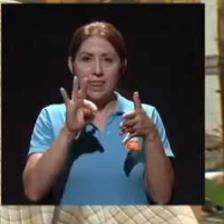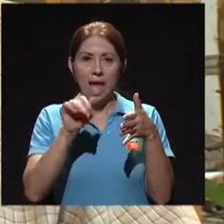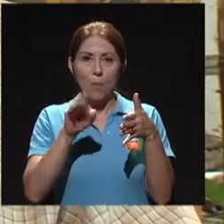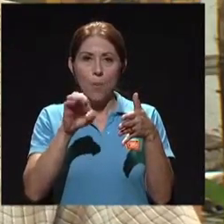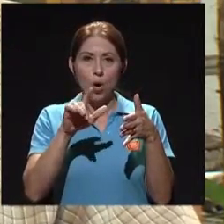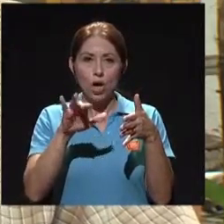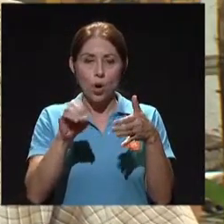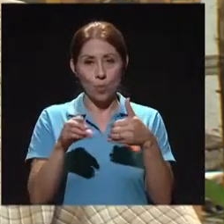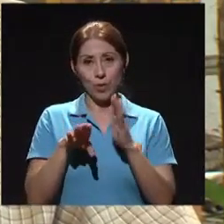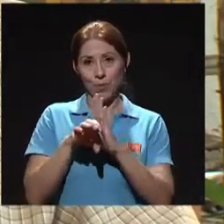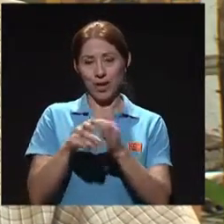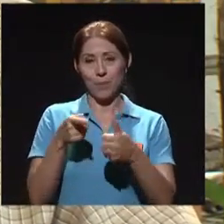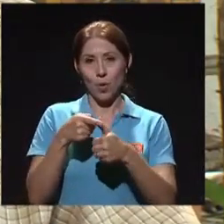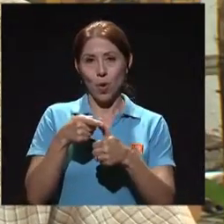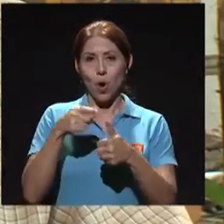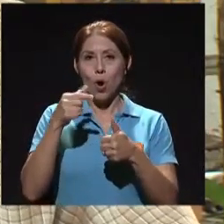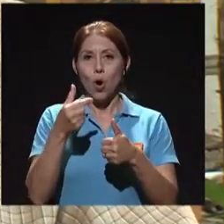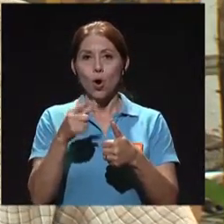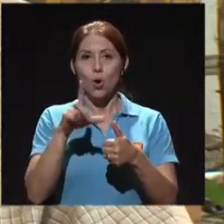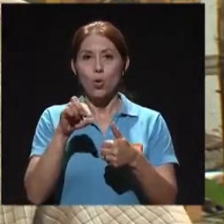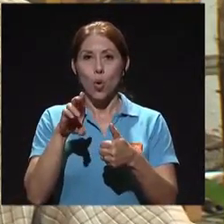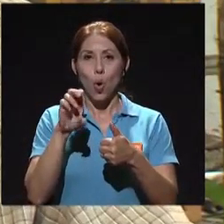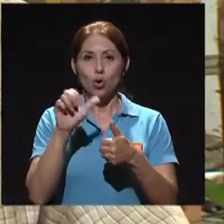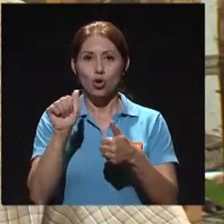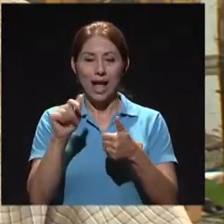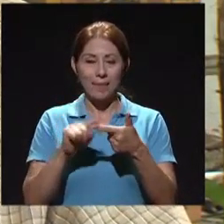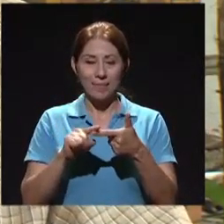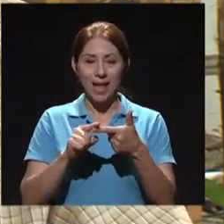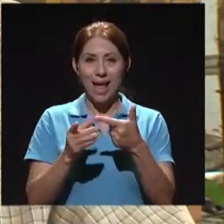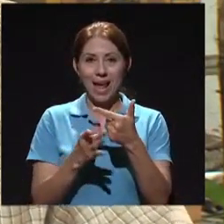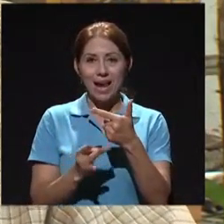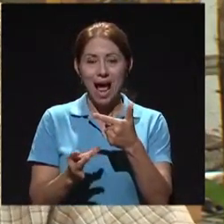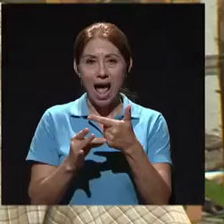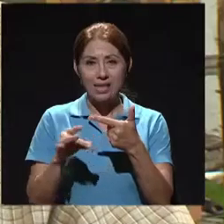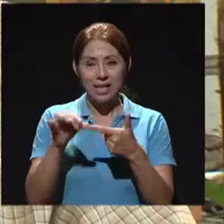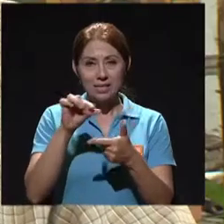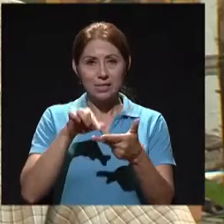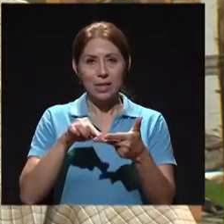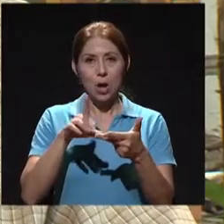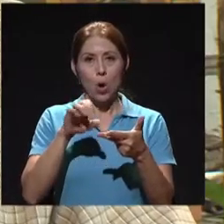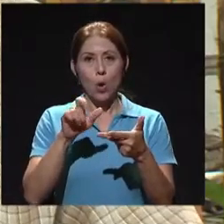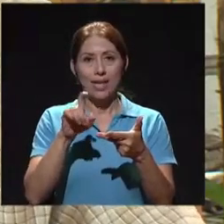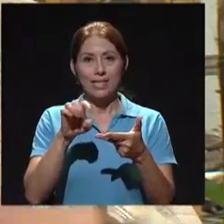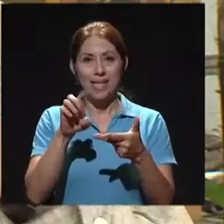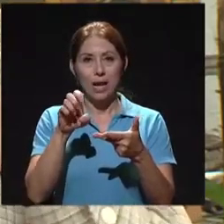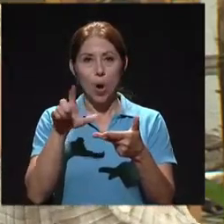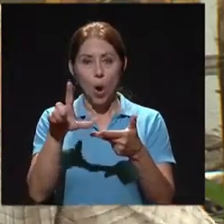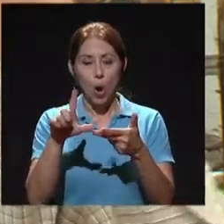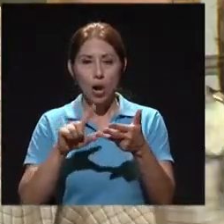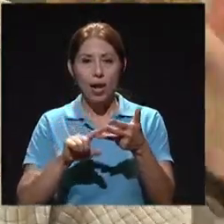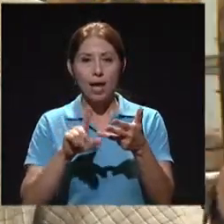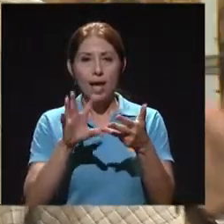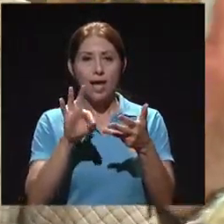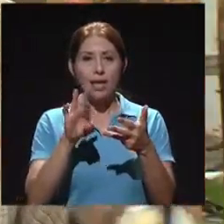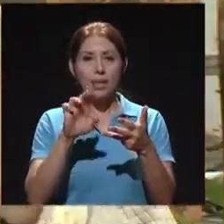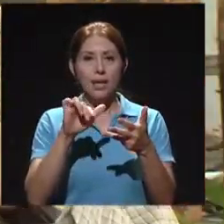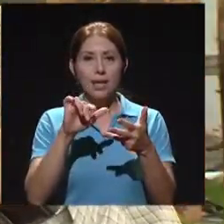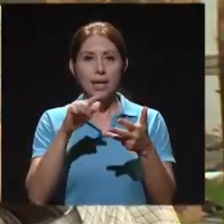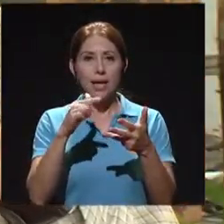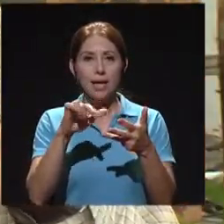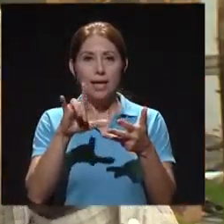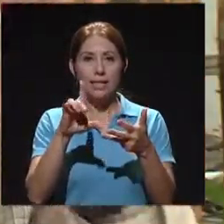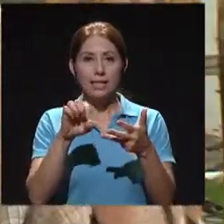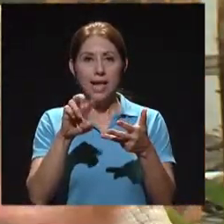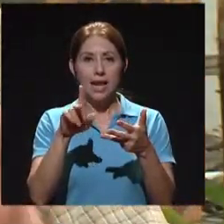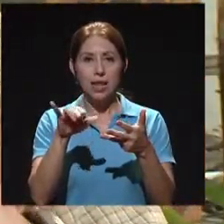glucosa, cómo están las grasas, el colesterol, los triglicéridos, todo eso. Y eso es como que lo que normalmente la gente dice,